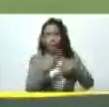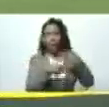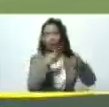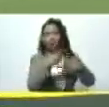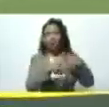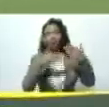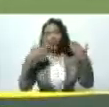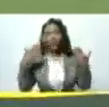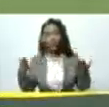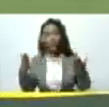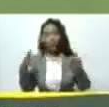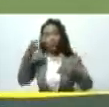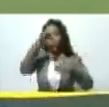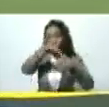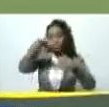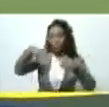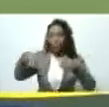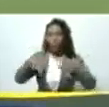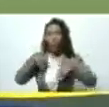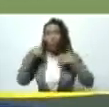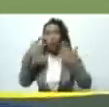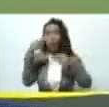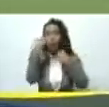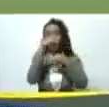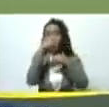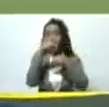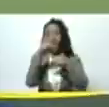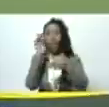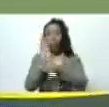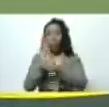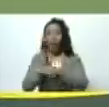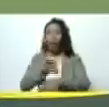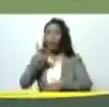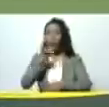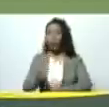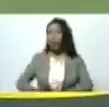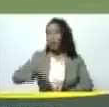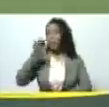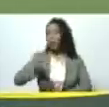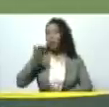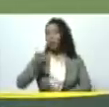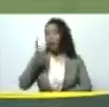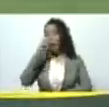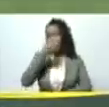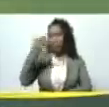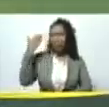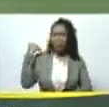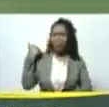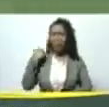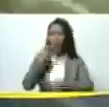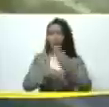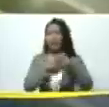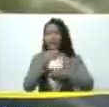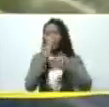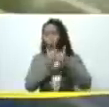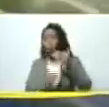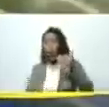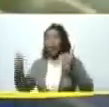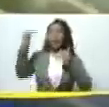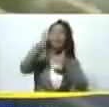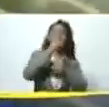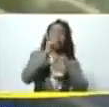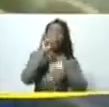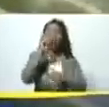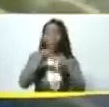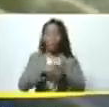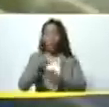cultivo cuáles han sido los niveles de rendimiento dato importante presidente el año pasado tuvimos rendimiento por encima de los 2.800 kilos